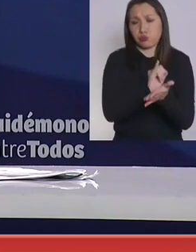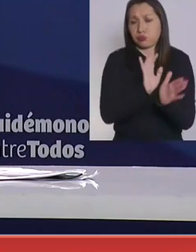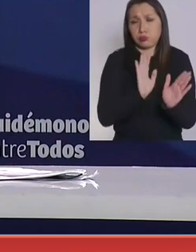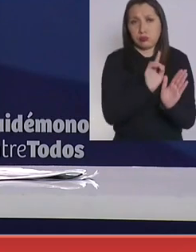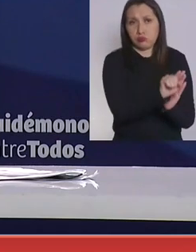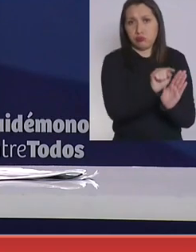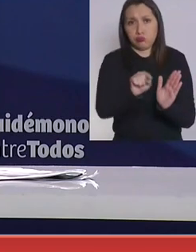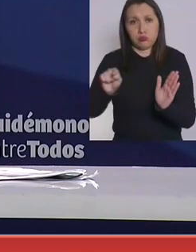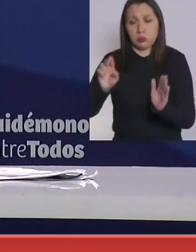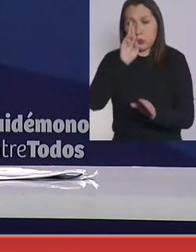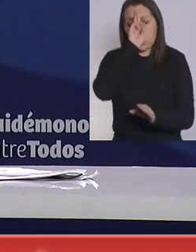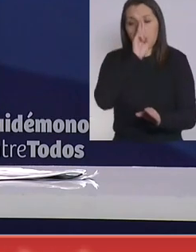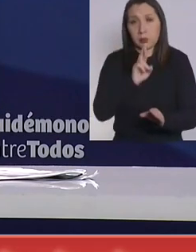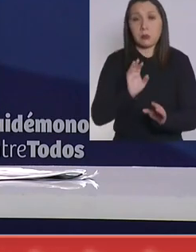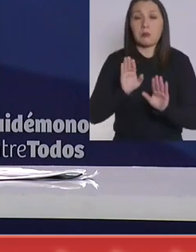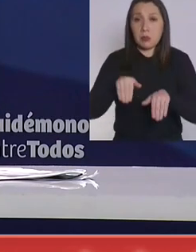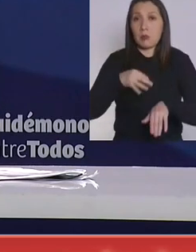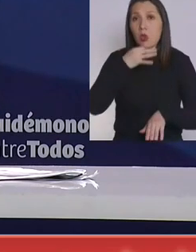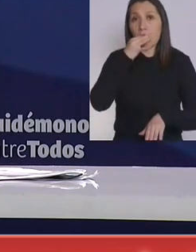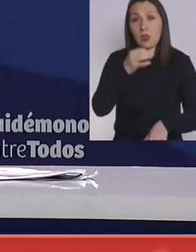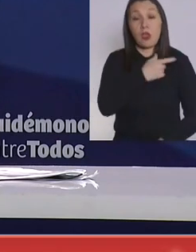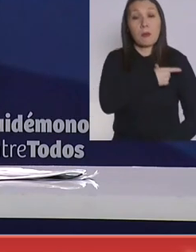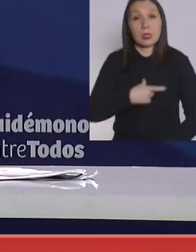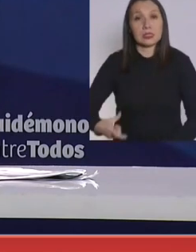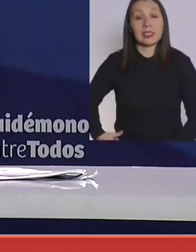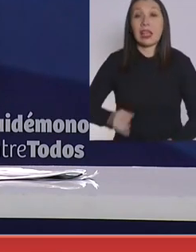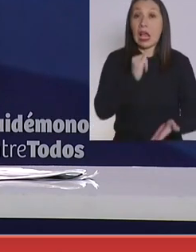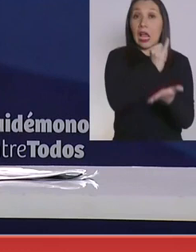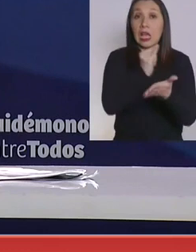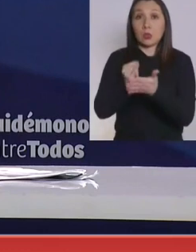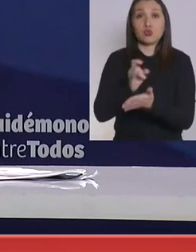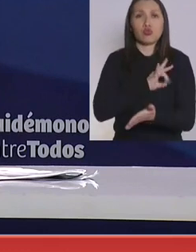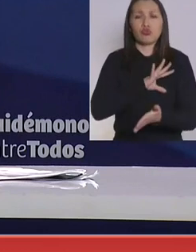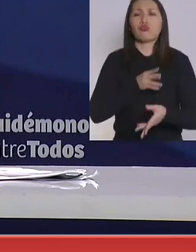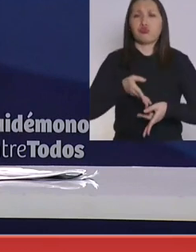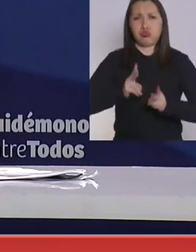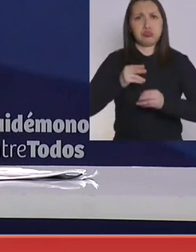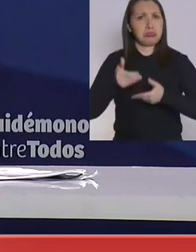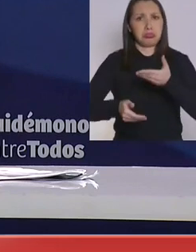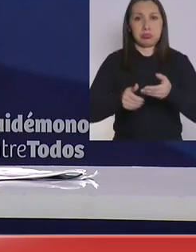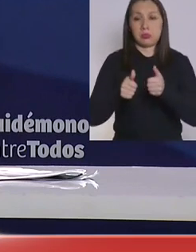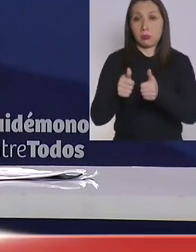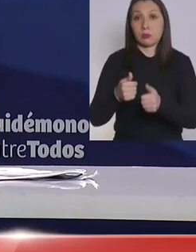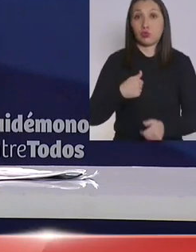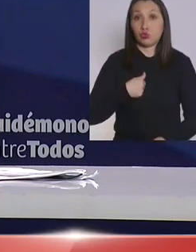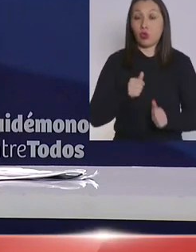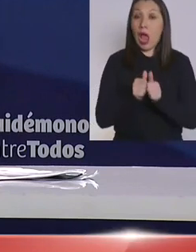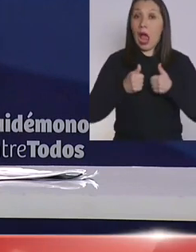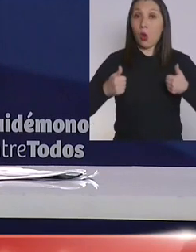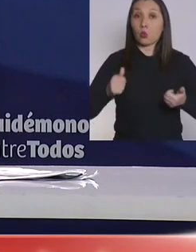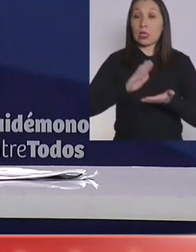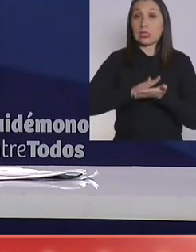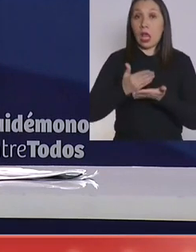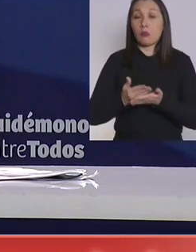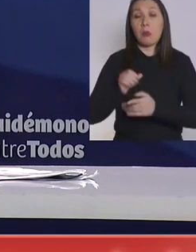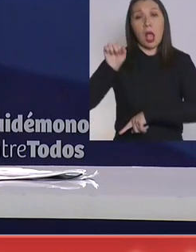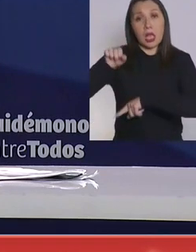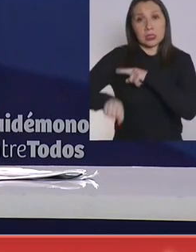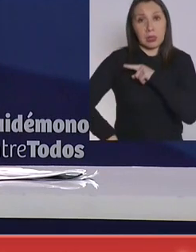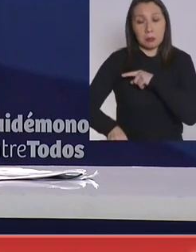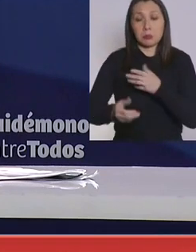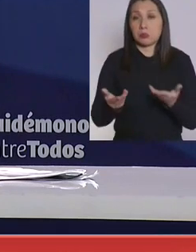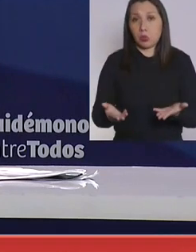las instituciones. Como ha dicho el presidente Lago siempre, las instituciones de Chile funcionan. Como autoridad sanitaria, acepto,